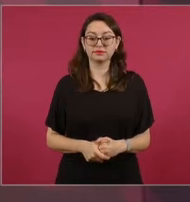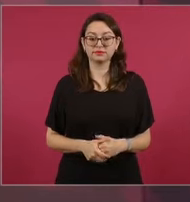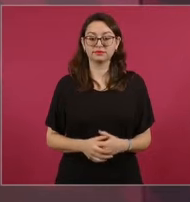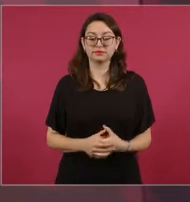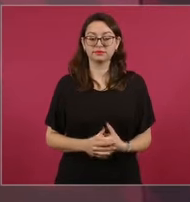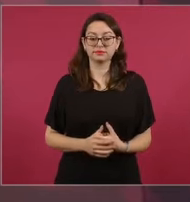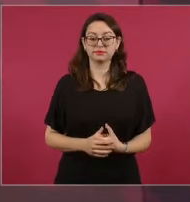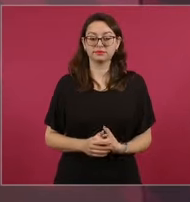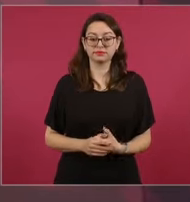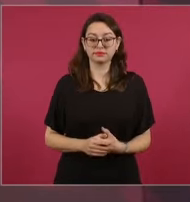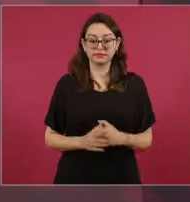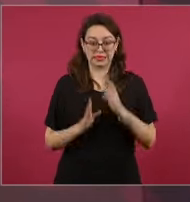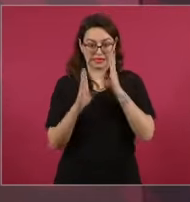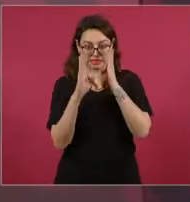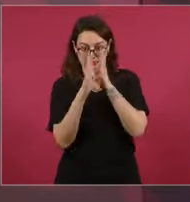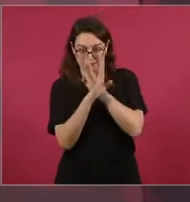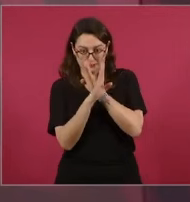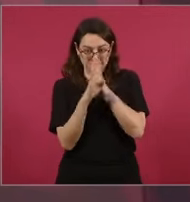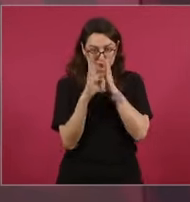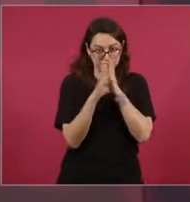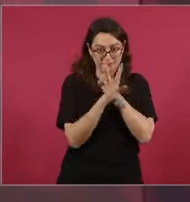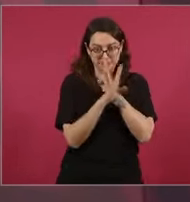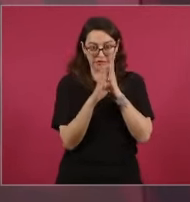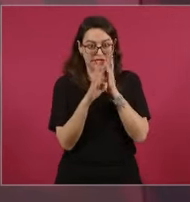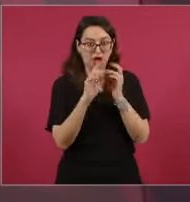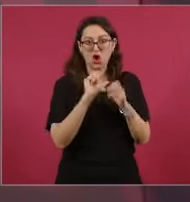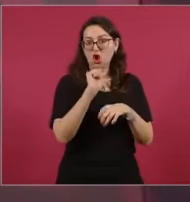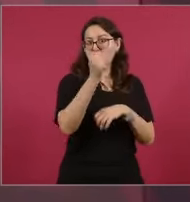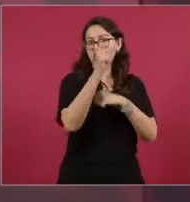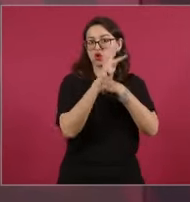espías a China